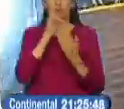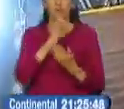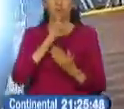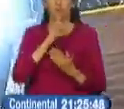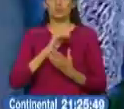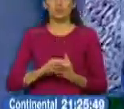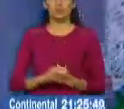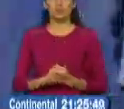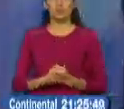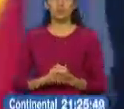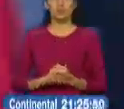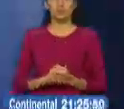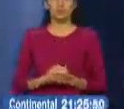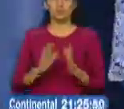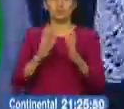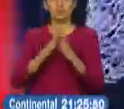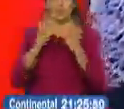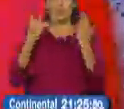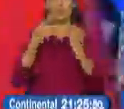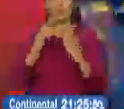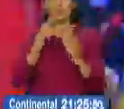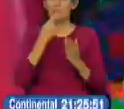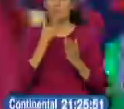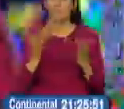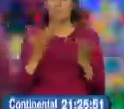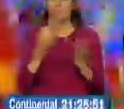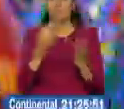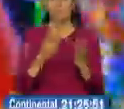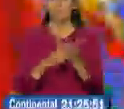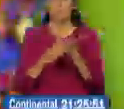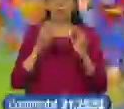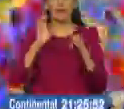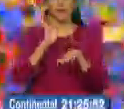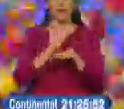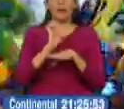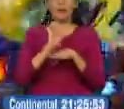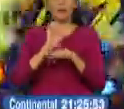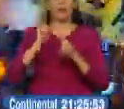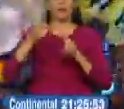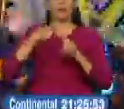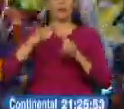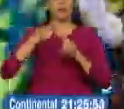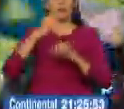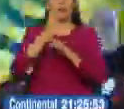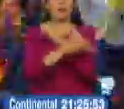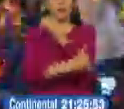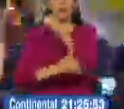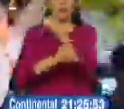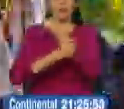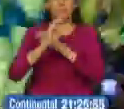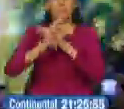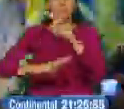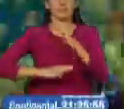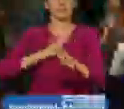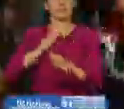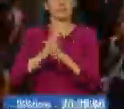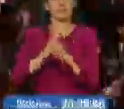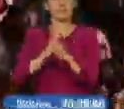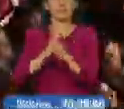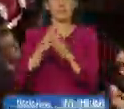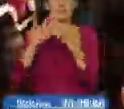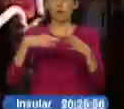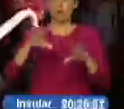Times. La pieza periodística destaca que Ecuador es el primer país del mundo en elegir a un presidente que públicamente